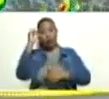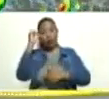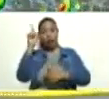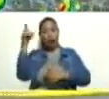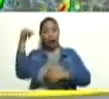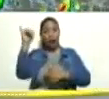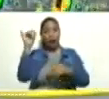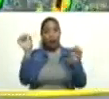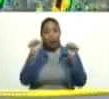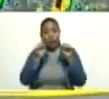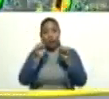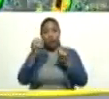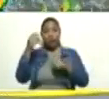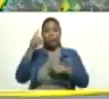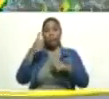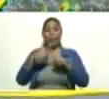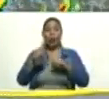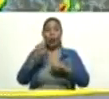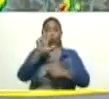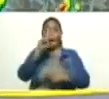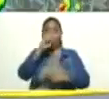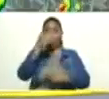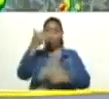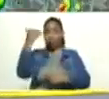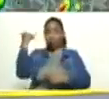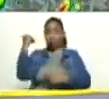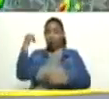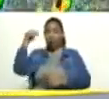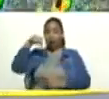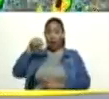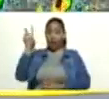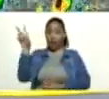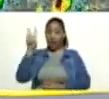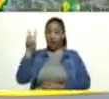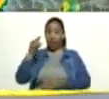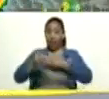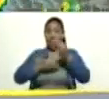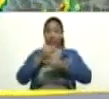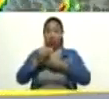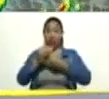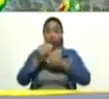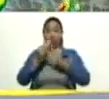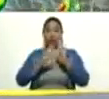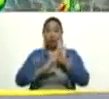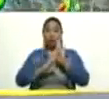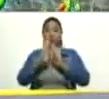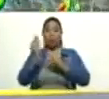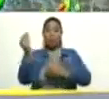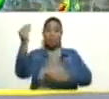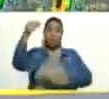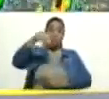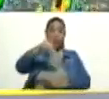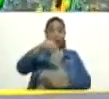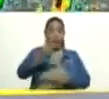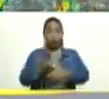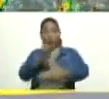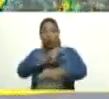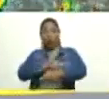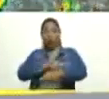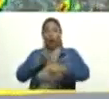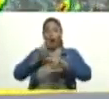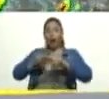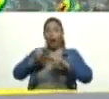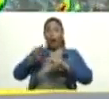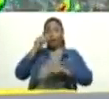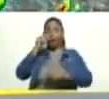Perdón, tres años pasados. La niña para Venezuela origina precipitaciones por encima del promedio. El niño origina lo